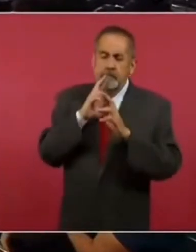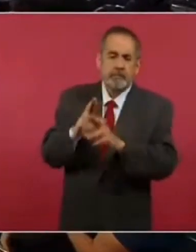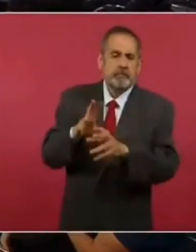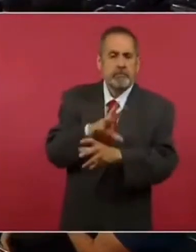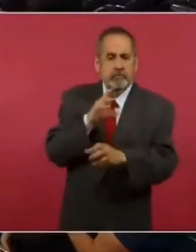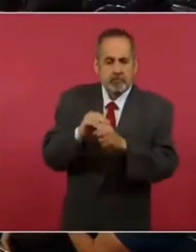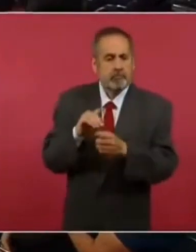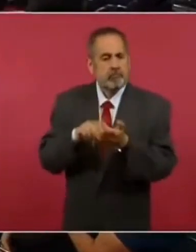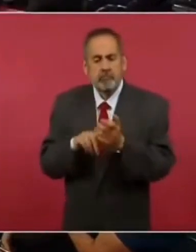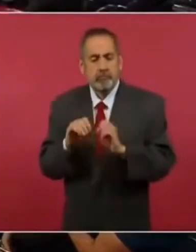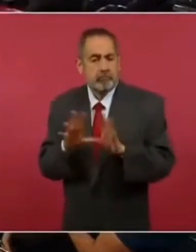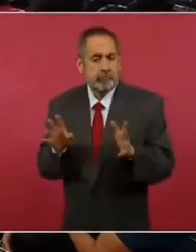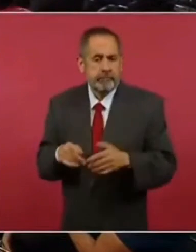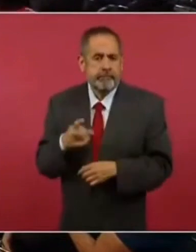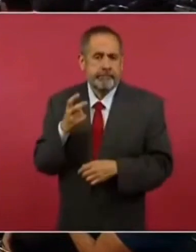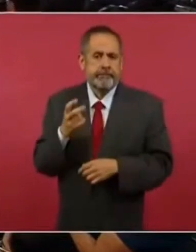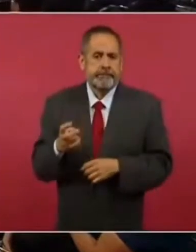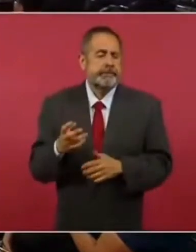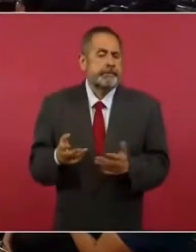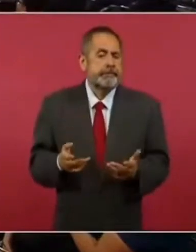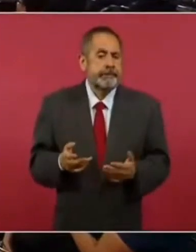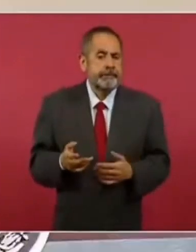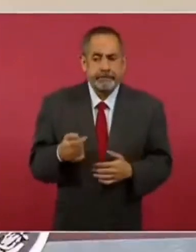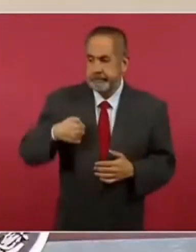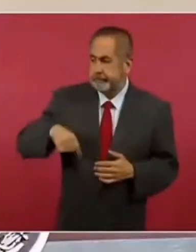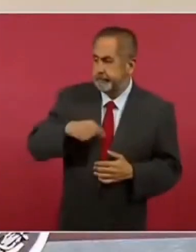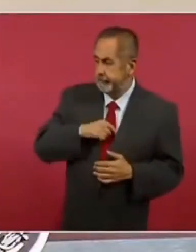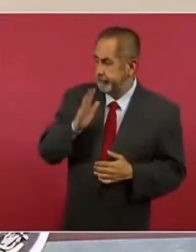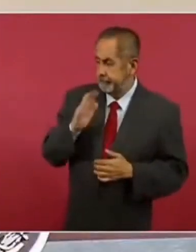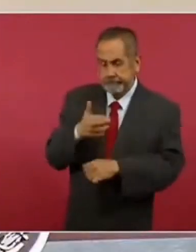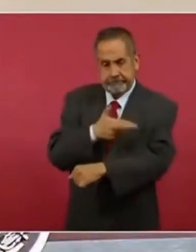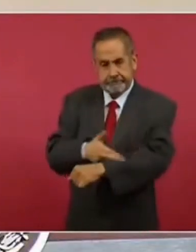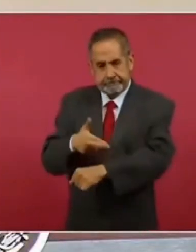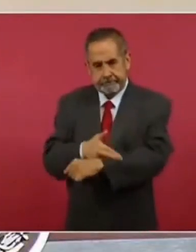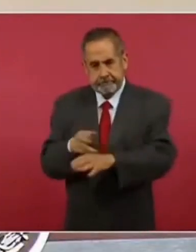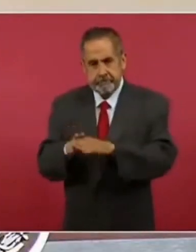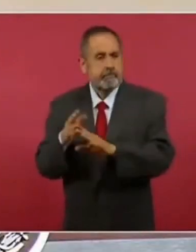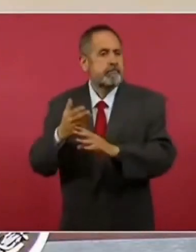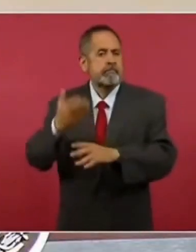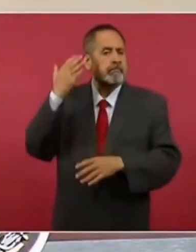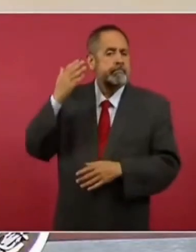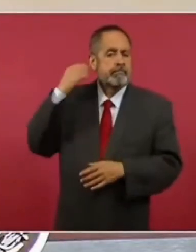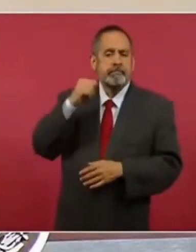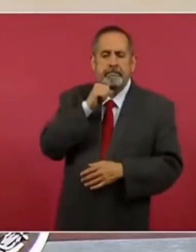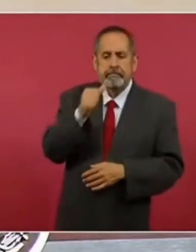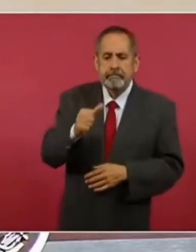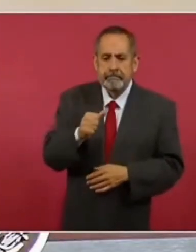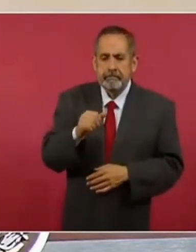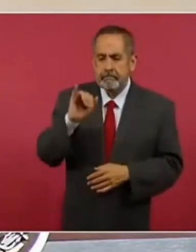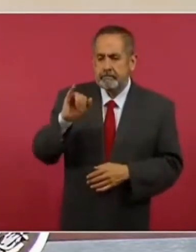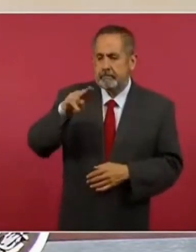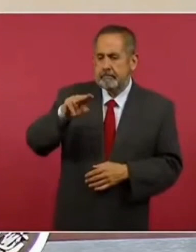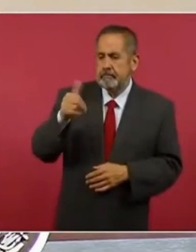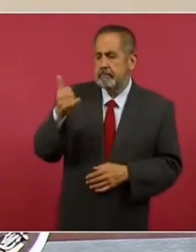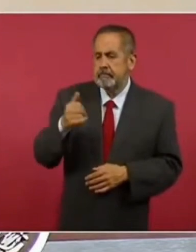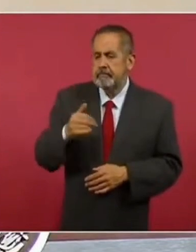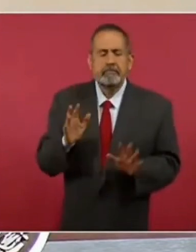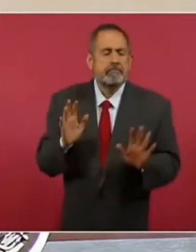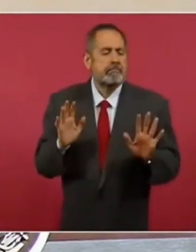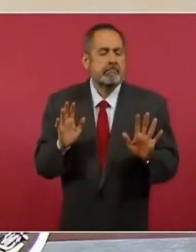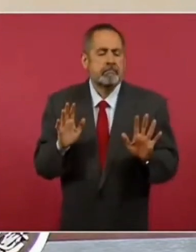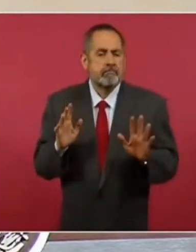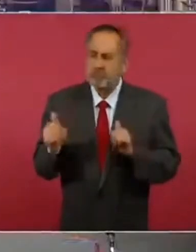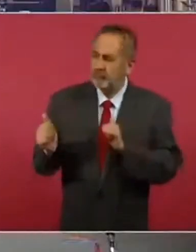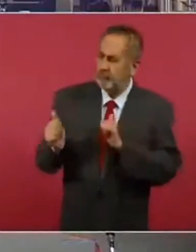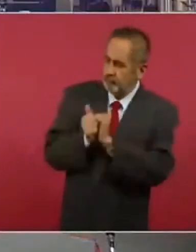y por supuesto sobre todo hemos logrado lo que antes no ocurría, que Lina no estuviese solo en